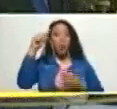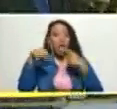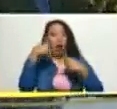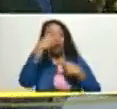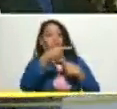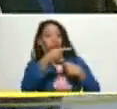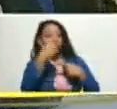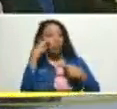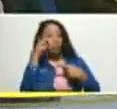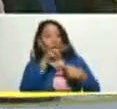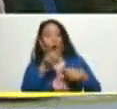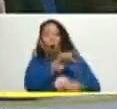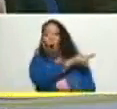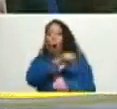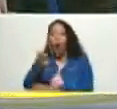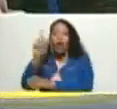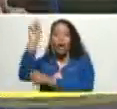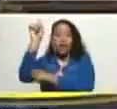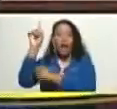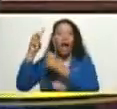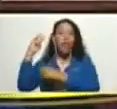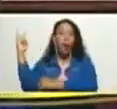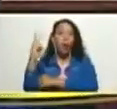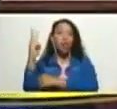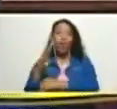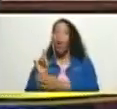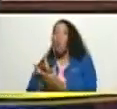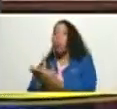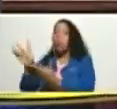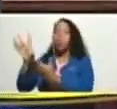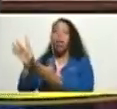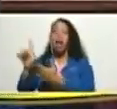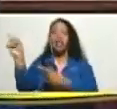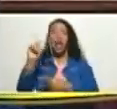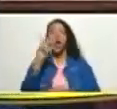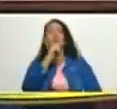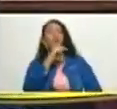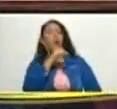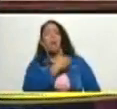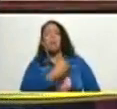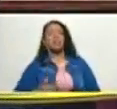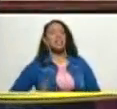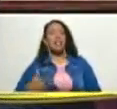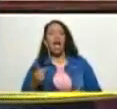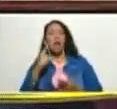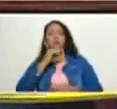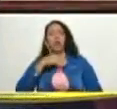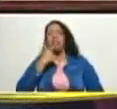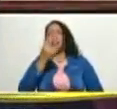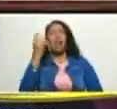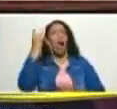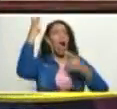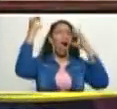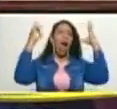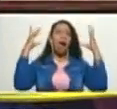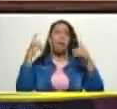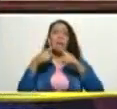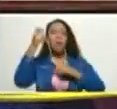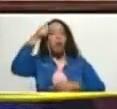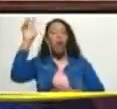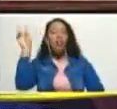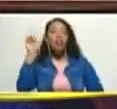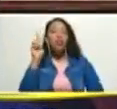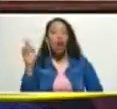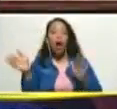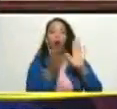por orden también de Washington sacarlo de ahí y decir que ya no hay presidente interino podrán decir lo que sea pero el pueblo de Venezuela